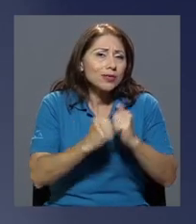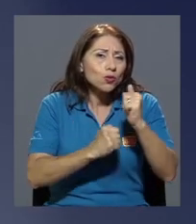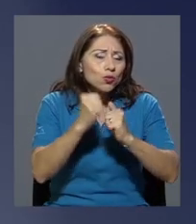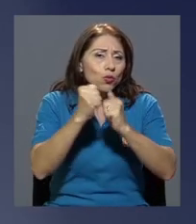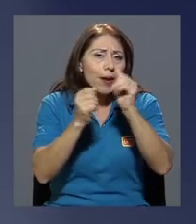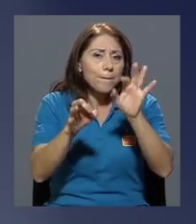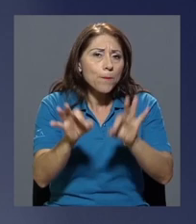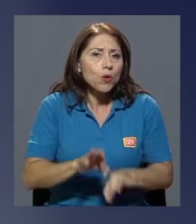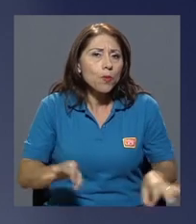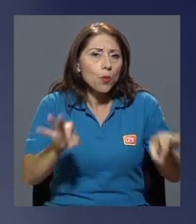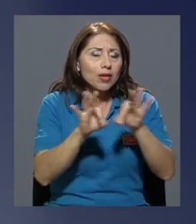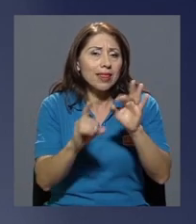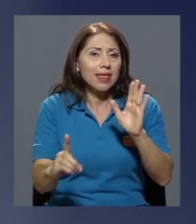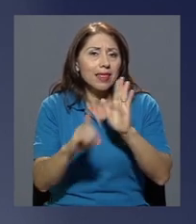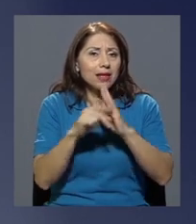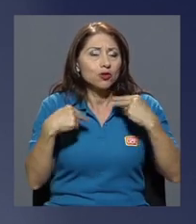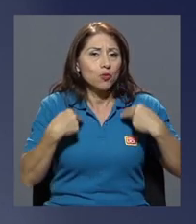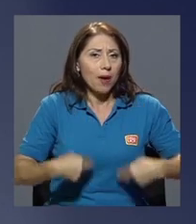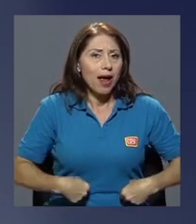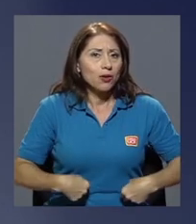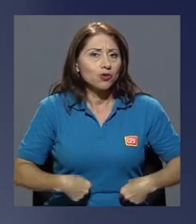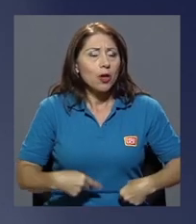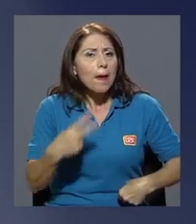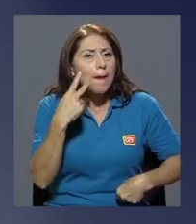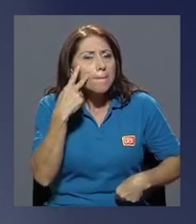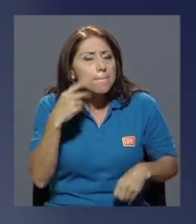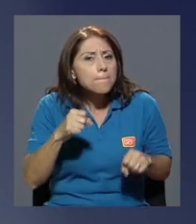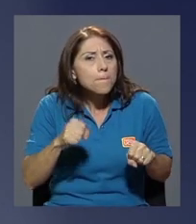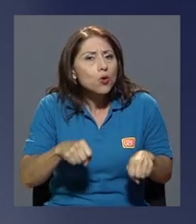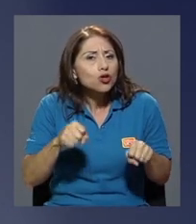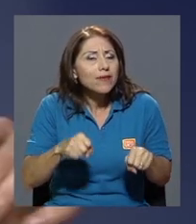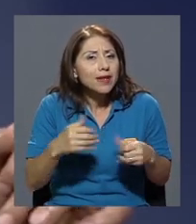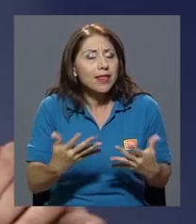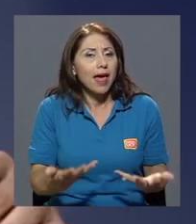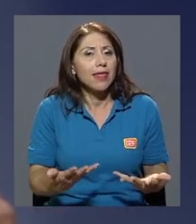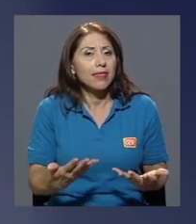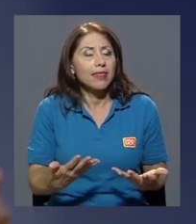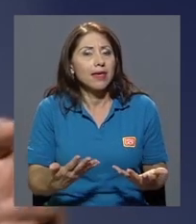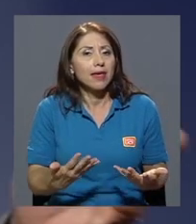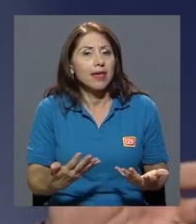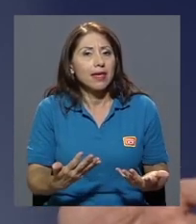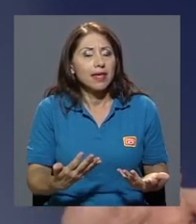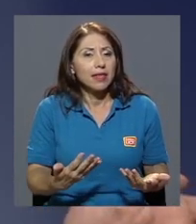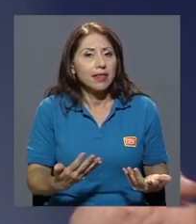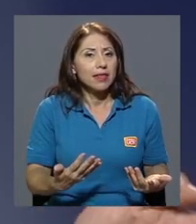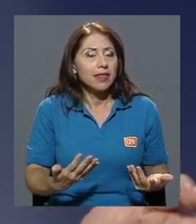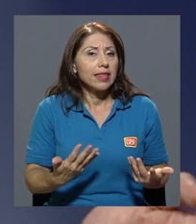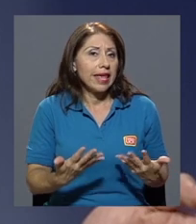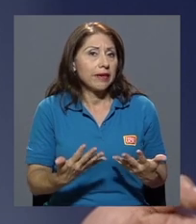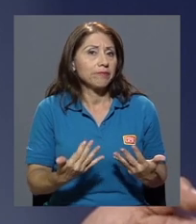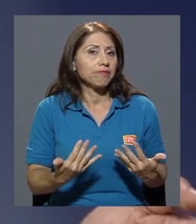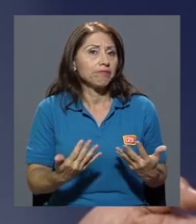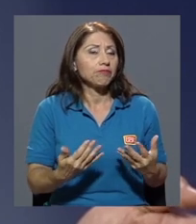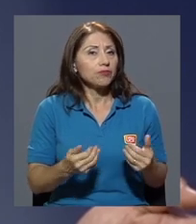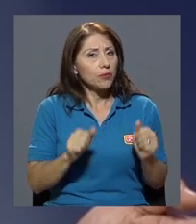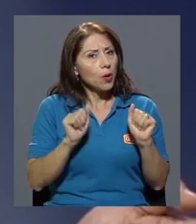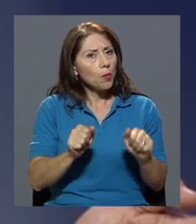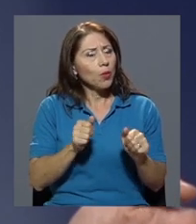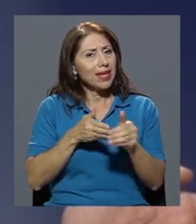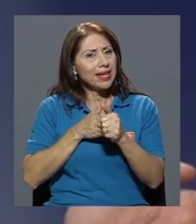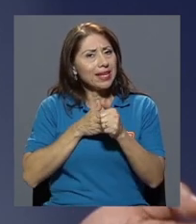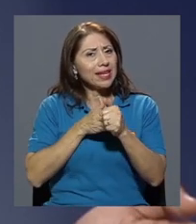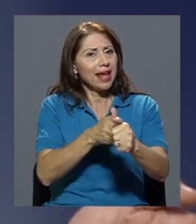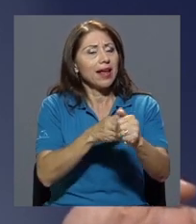estructura muy importante de derechos humanos la posibilidad casi que de llevar de la mano a un grupo de